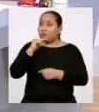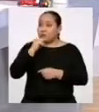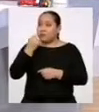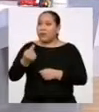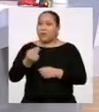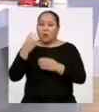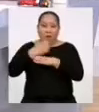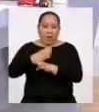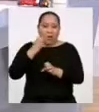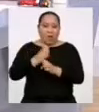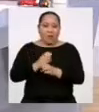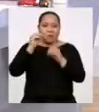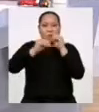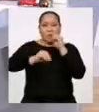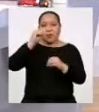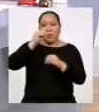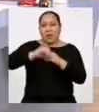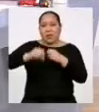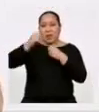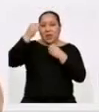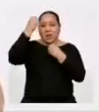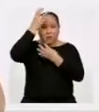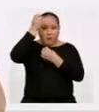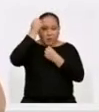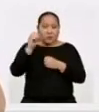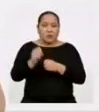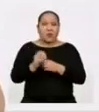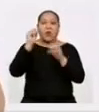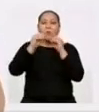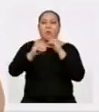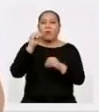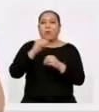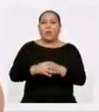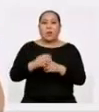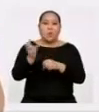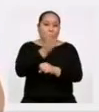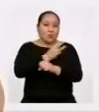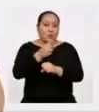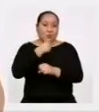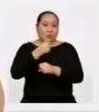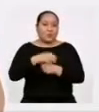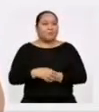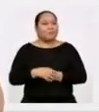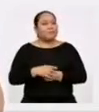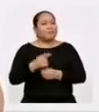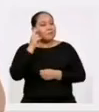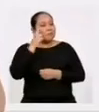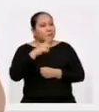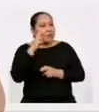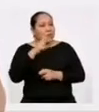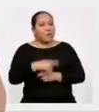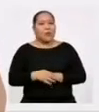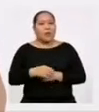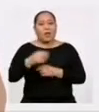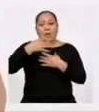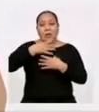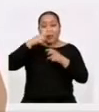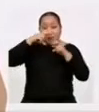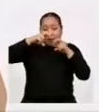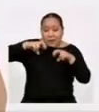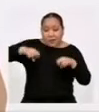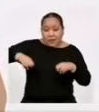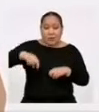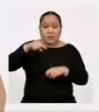informar y poner canciones que nos gustan. Regresando al tema de tu investigación. En base a los resultados de la encuesta